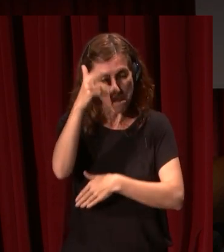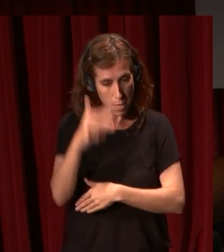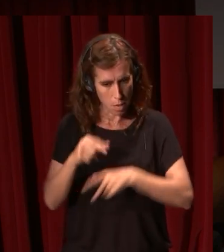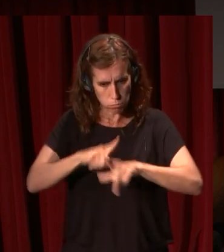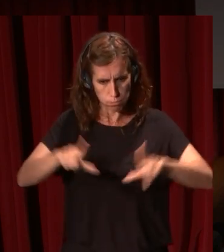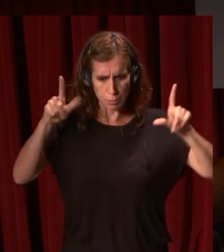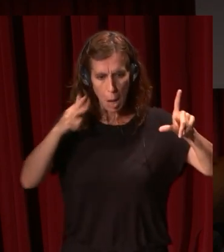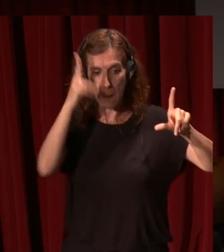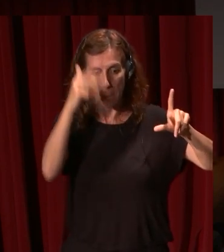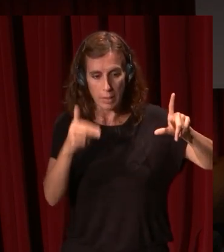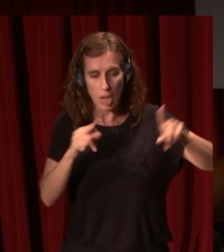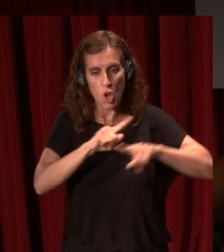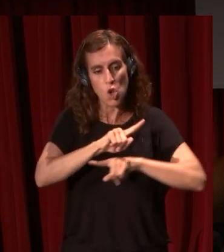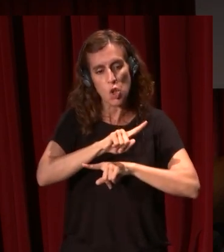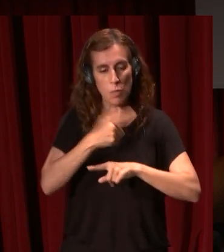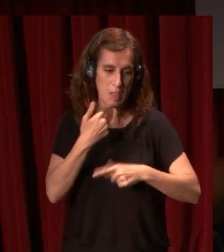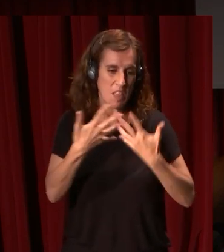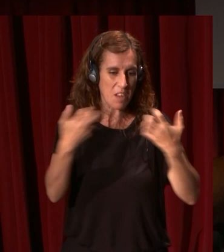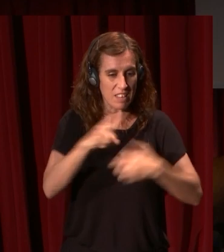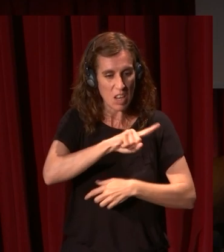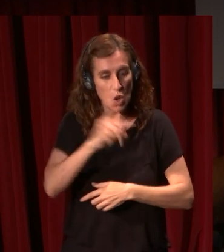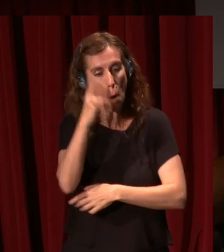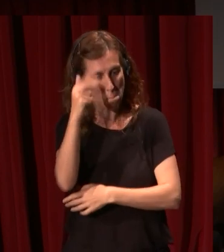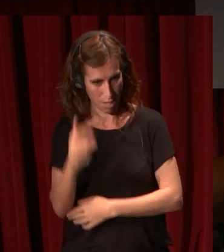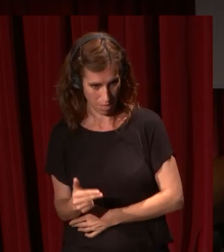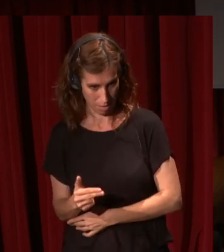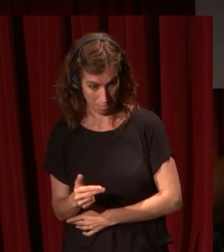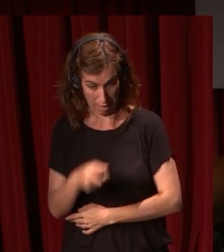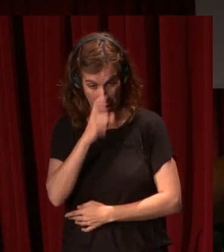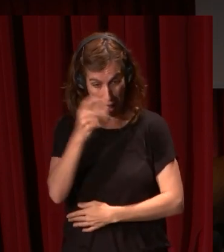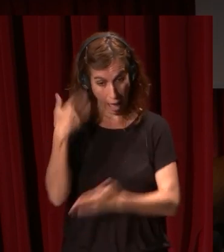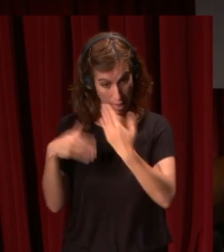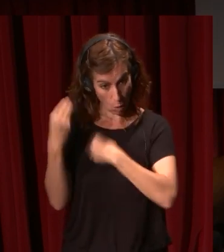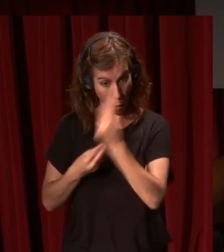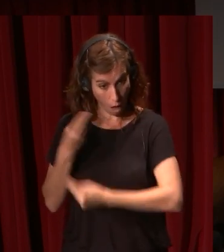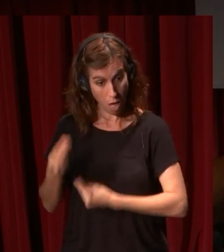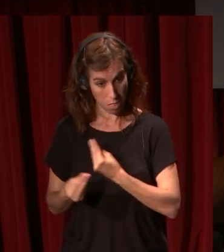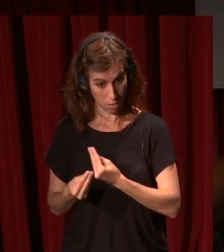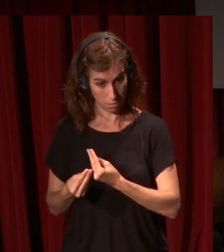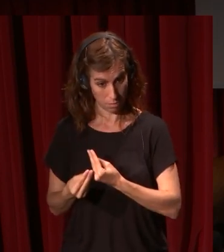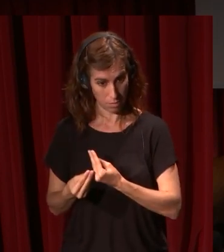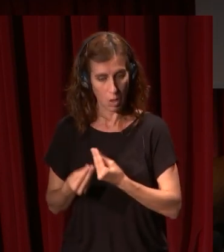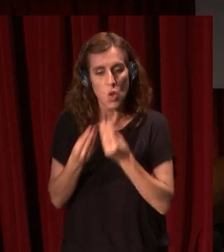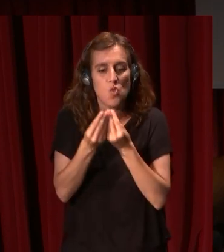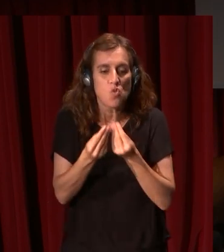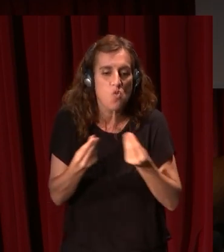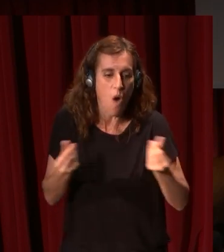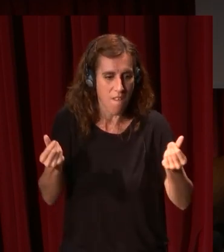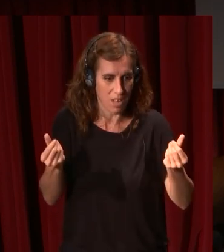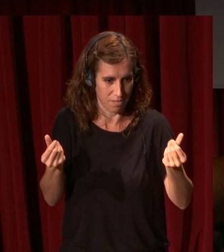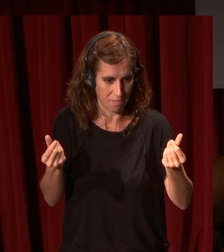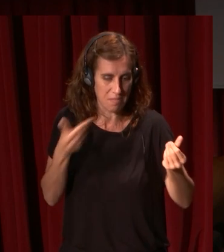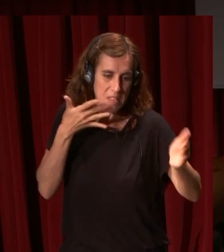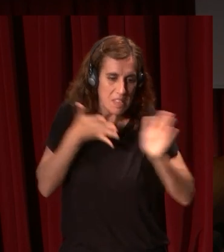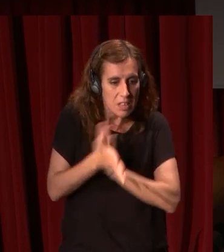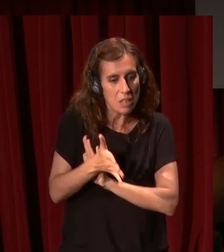el no pintar como dice Gracián que se debe pintar que pintaban los antiguos como pintan los demás que es a lo suave y pulido así lo describe